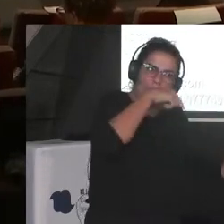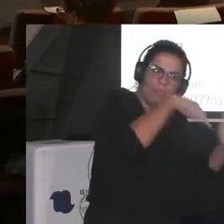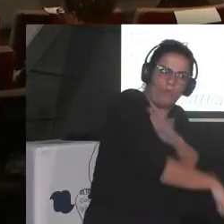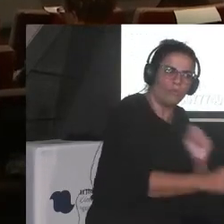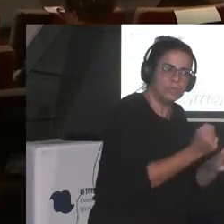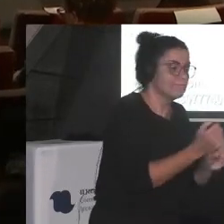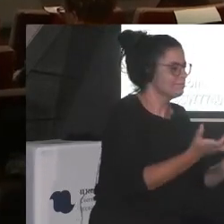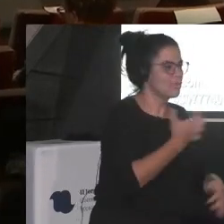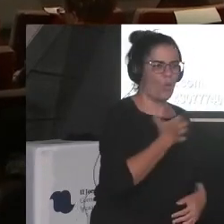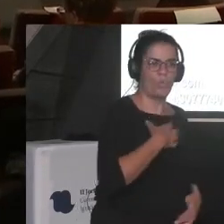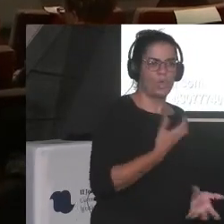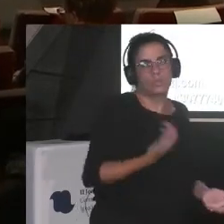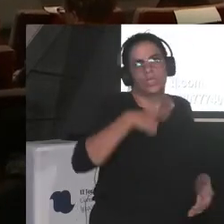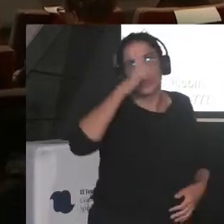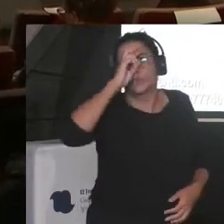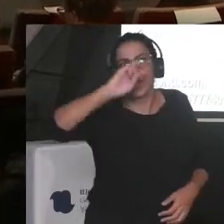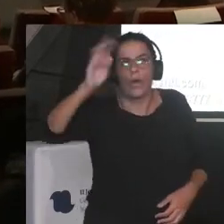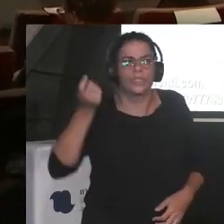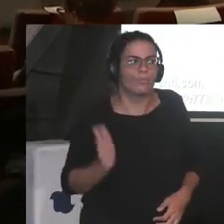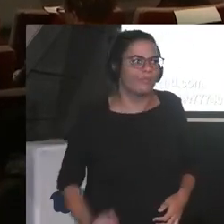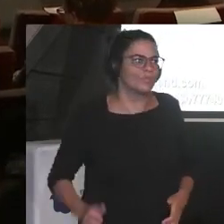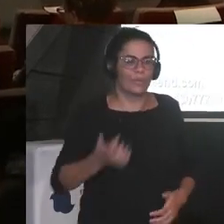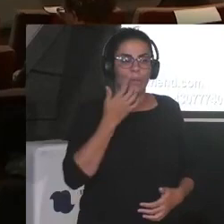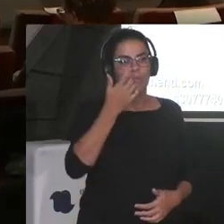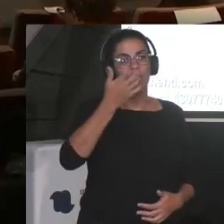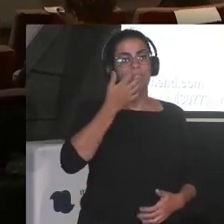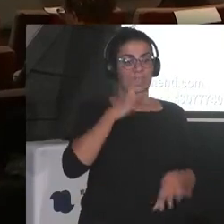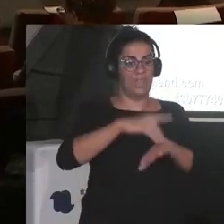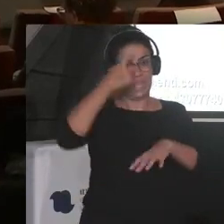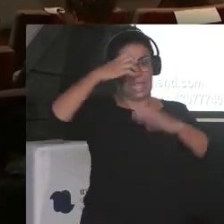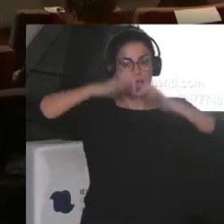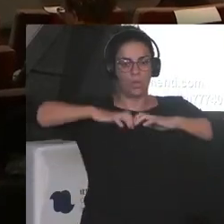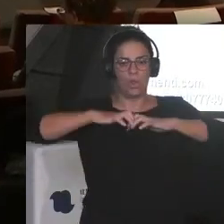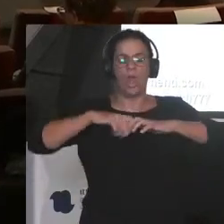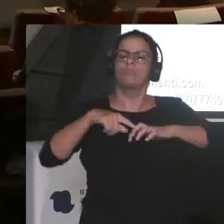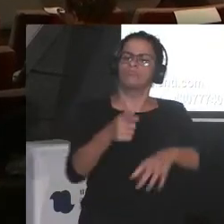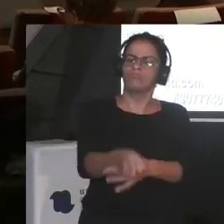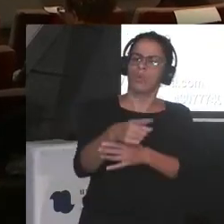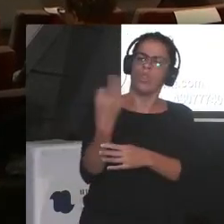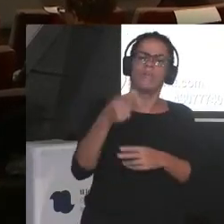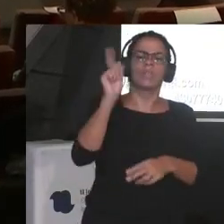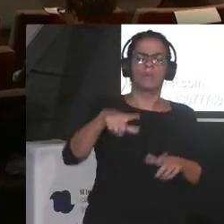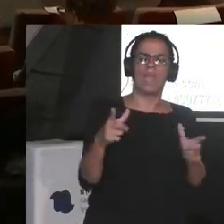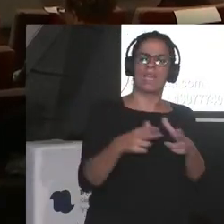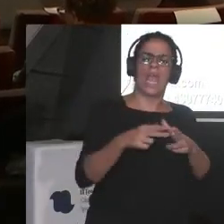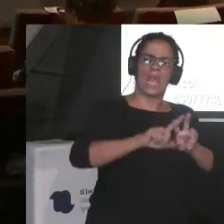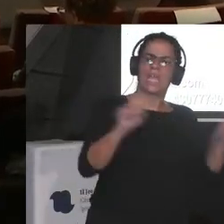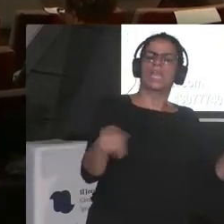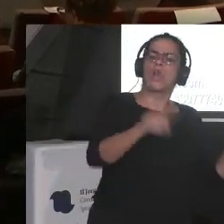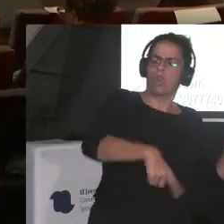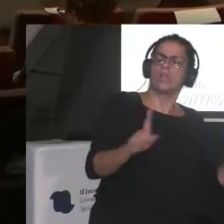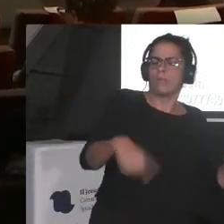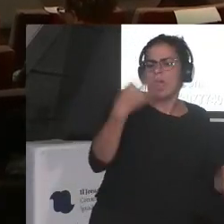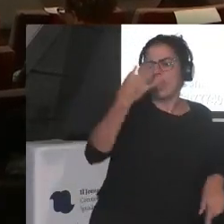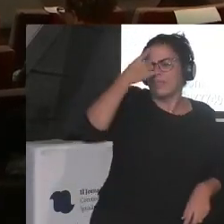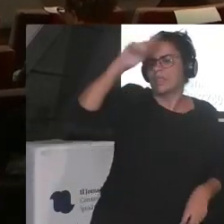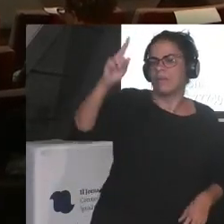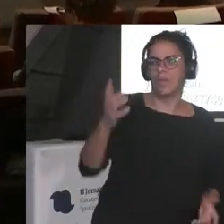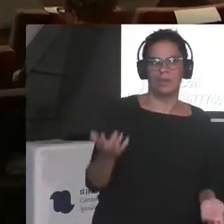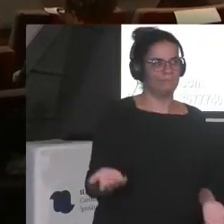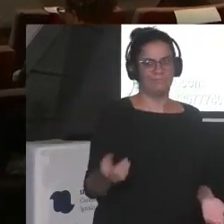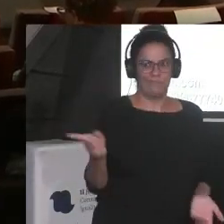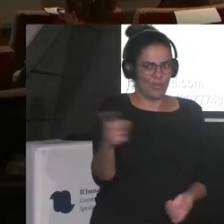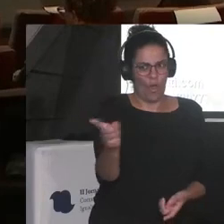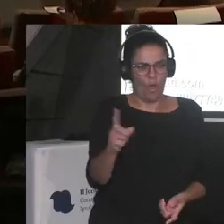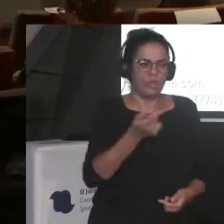pensar en otras profesiones por ejemplo a una neuróloga no se le exige que sepa de ginecología ¿no? sin embargo las periodistas es como ah no sabes de eso no puedes